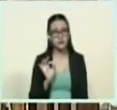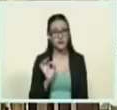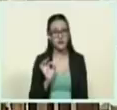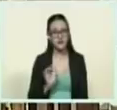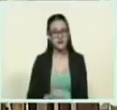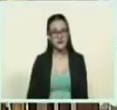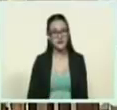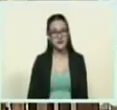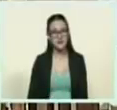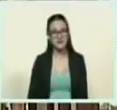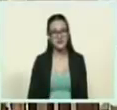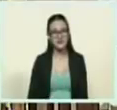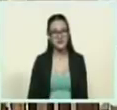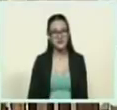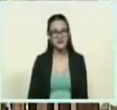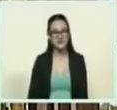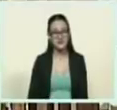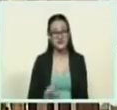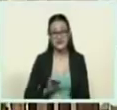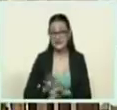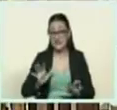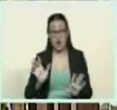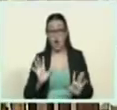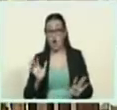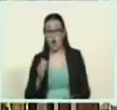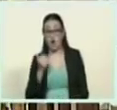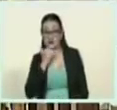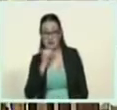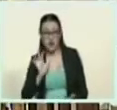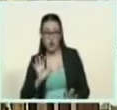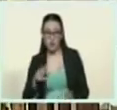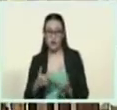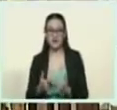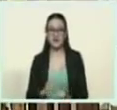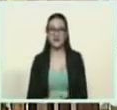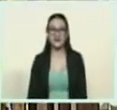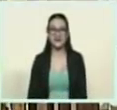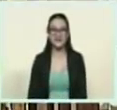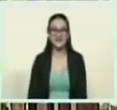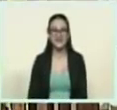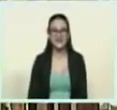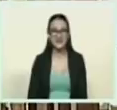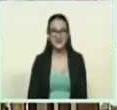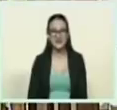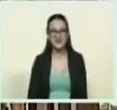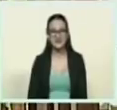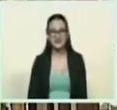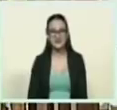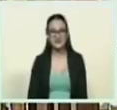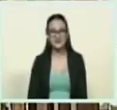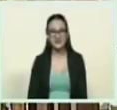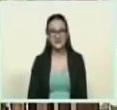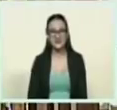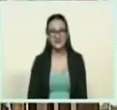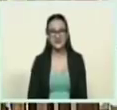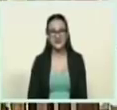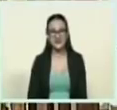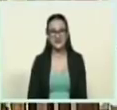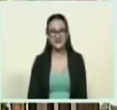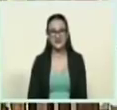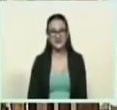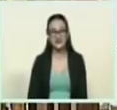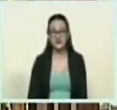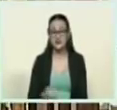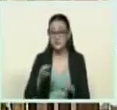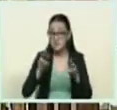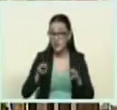exagerar. Más allá de lo que sea necesario, el